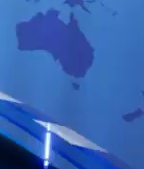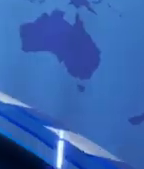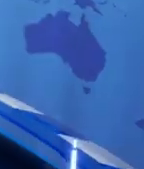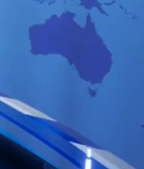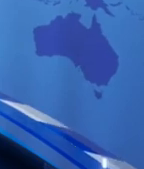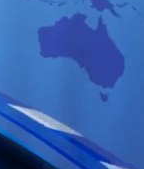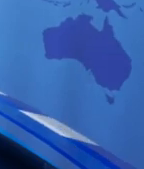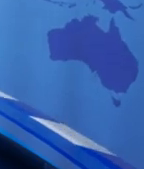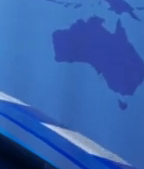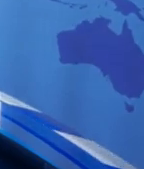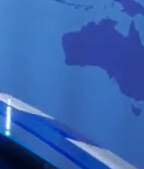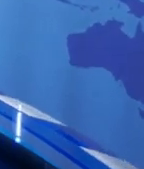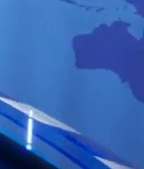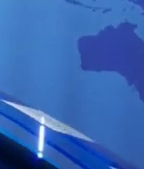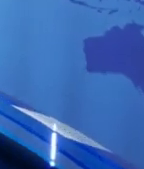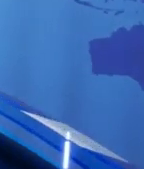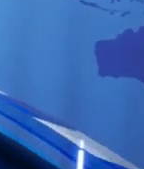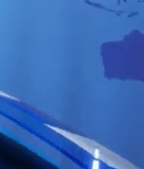becarios…